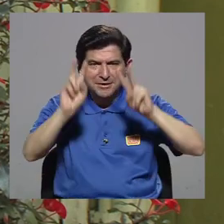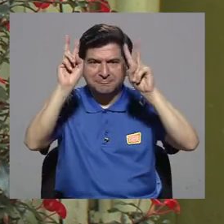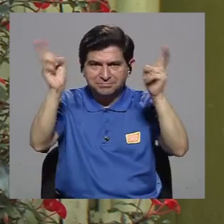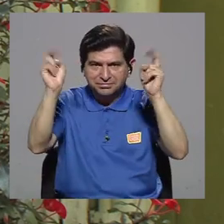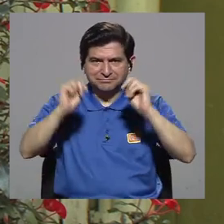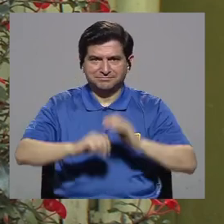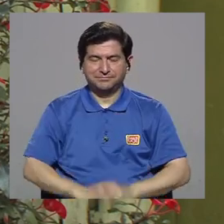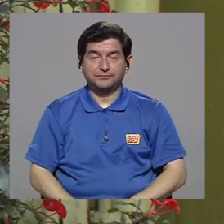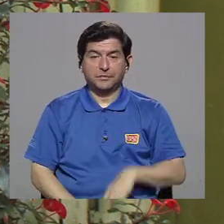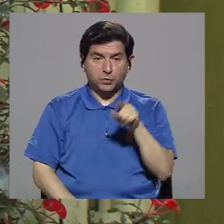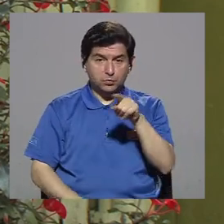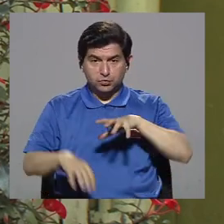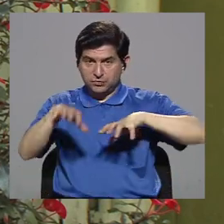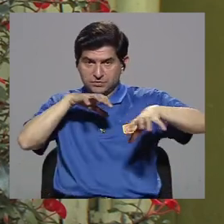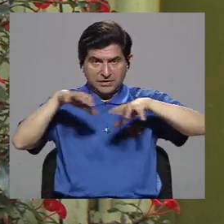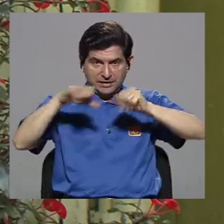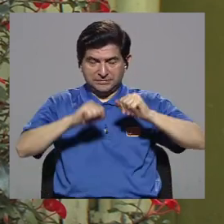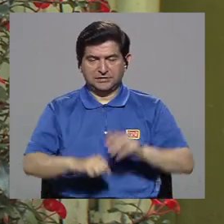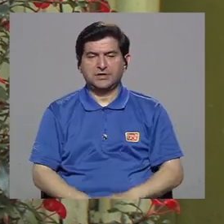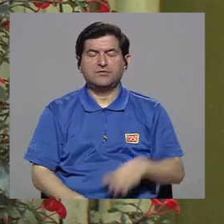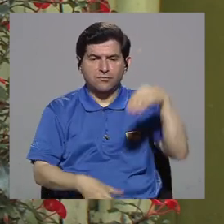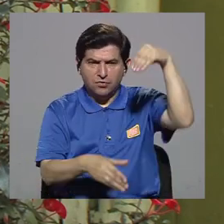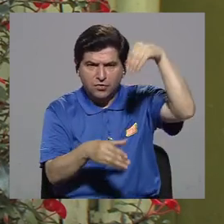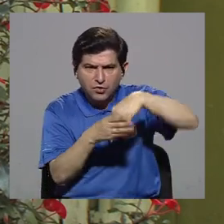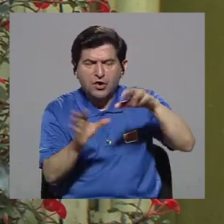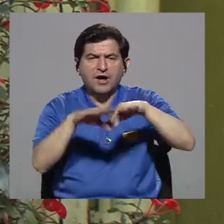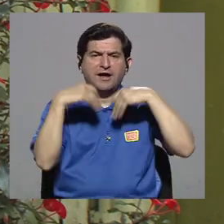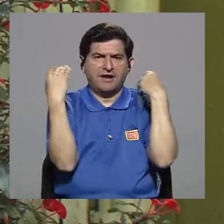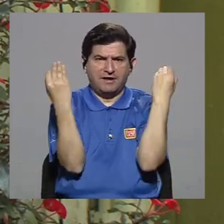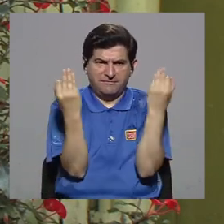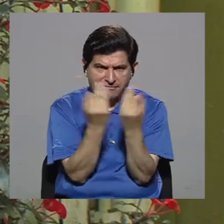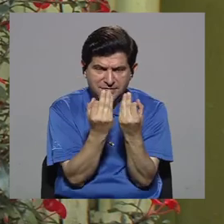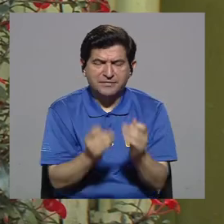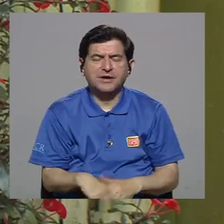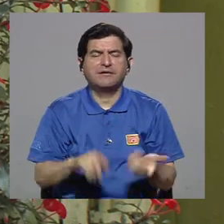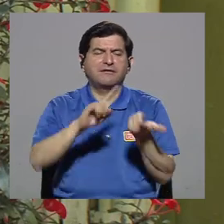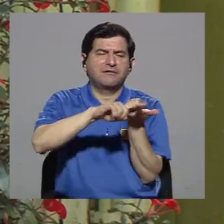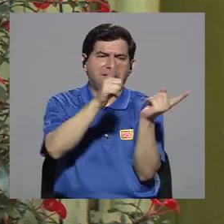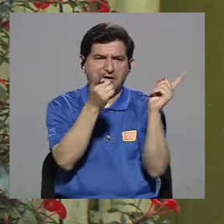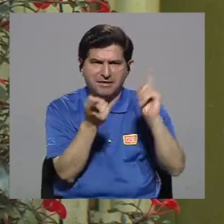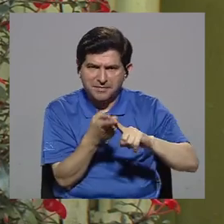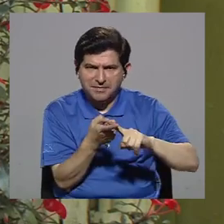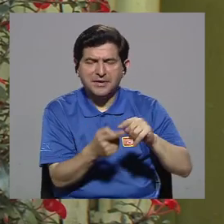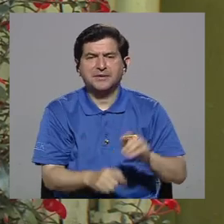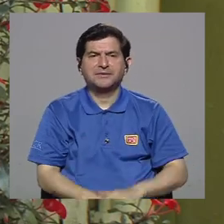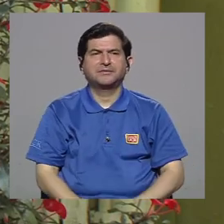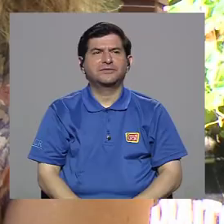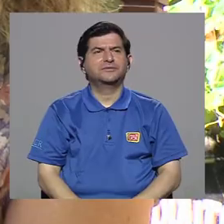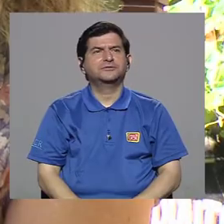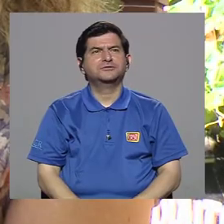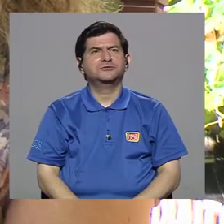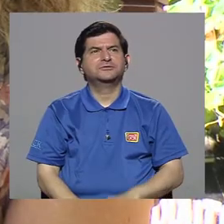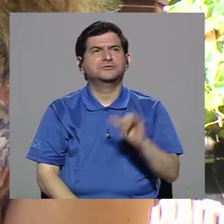Muévase, involucre a su familia, involucre a sus amigos, a sus vecinos y vaya a la